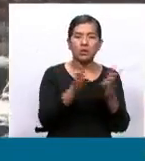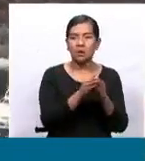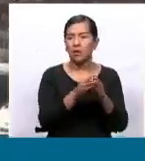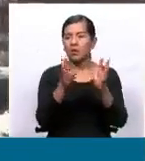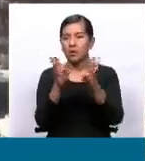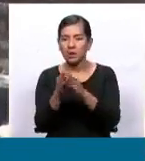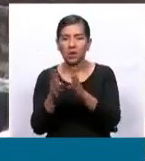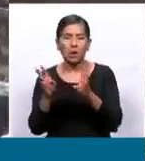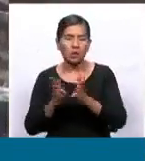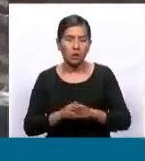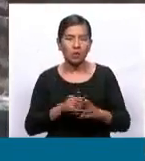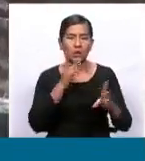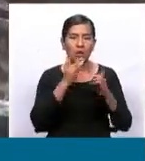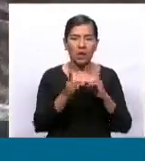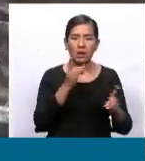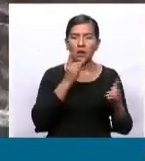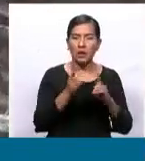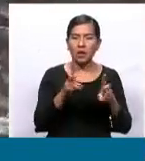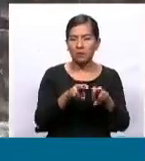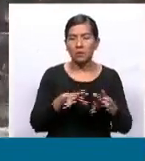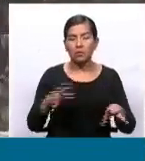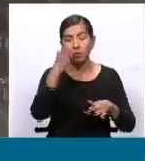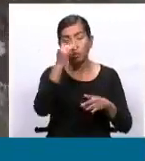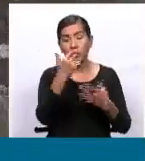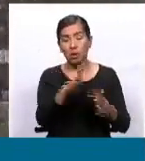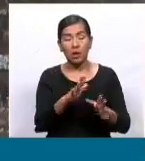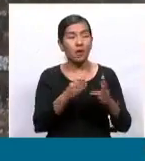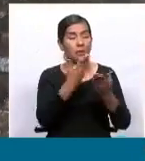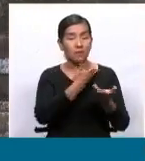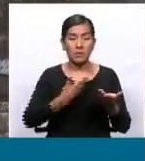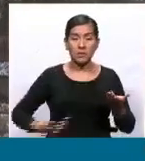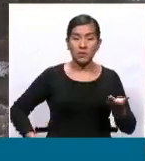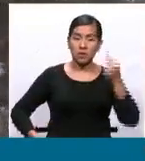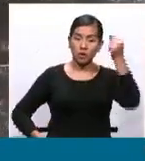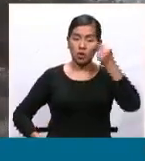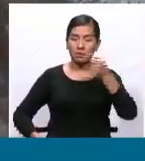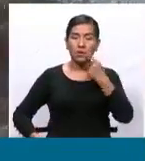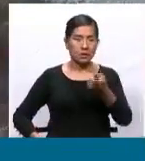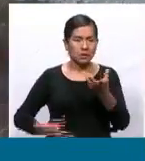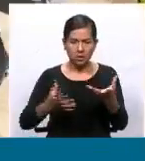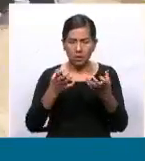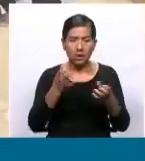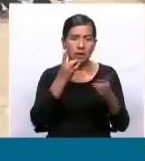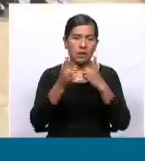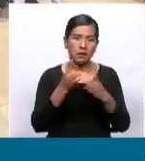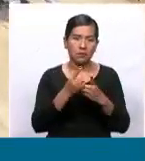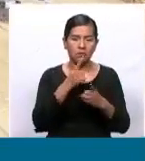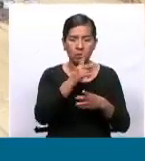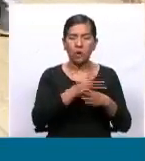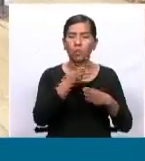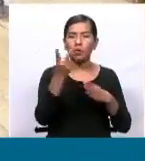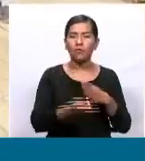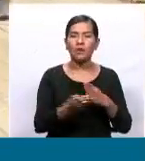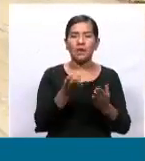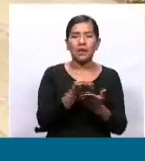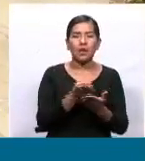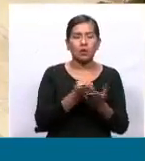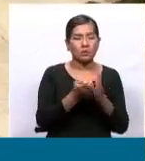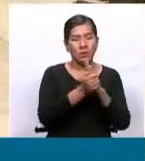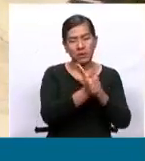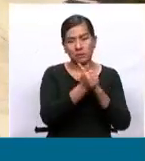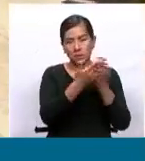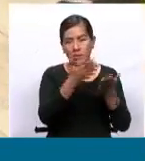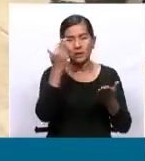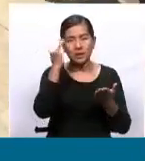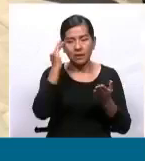instalado porque hay esa vocación de diálogo. El presidente entiende muy bien como profesional economista que es, sabe